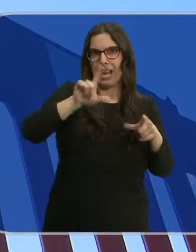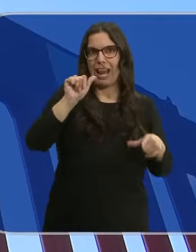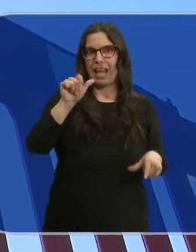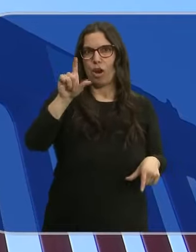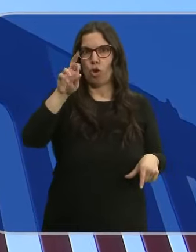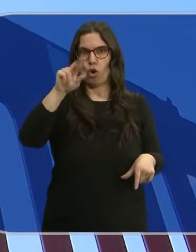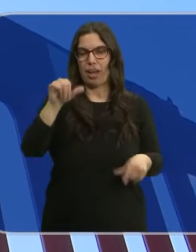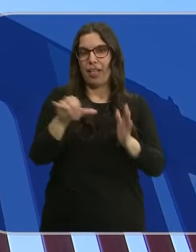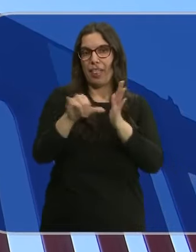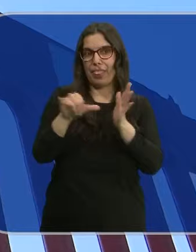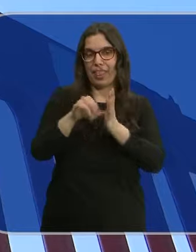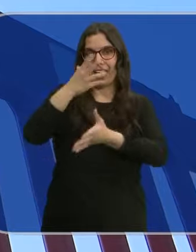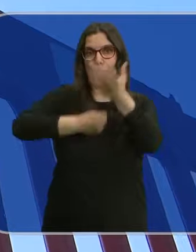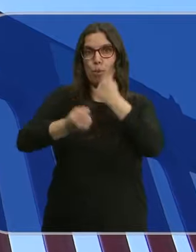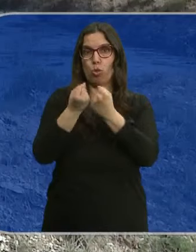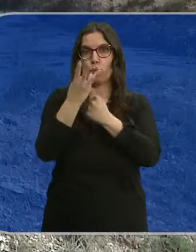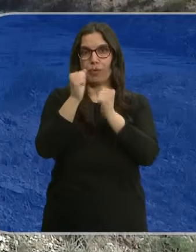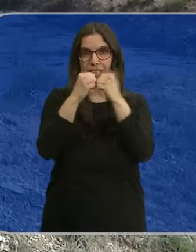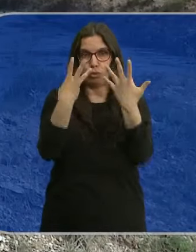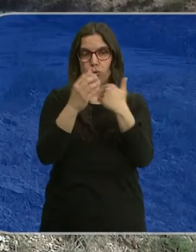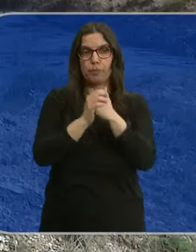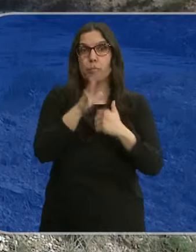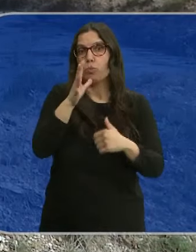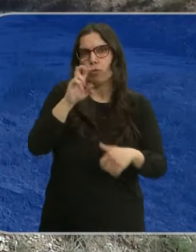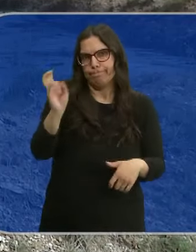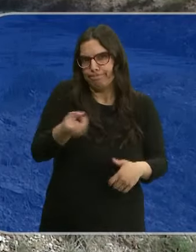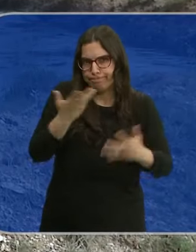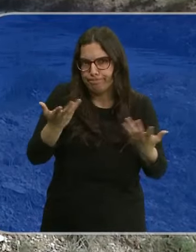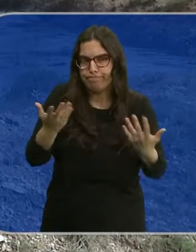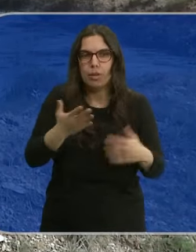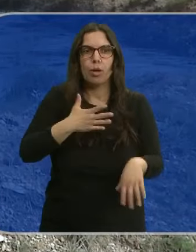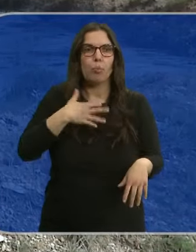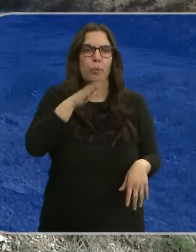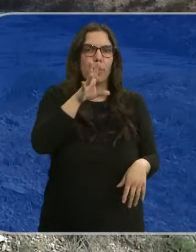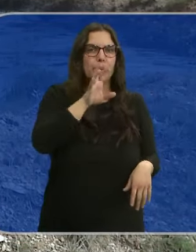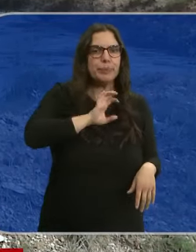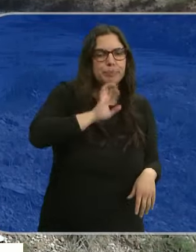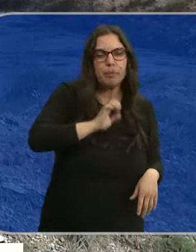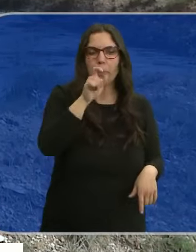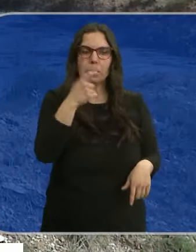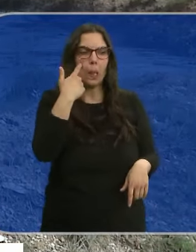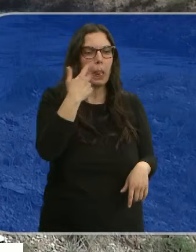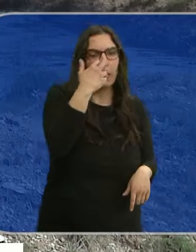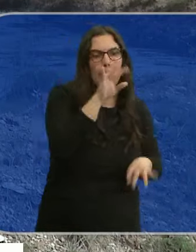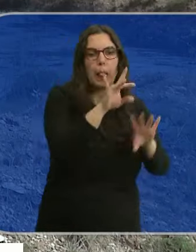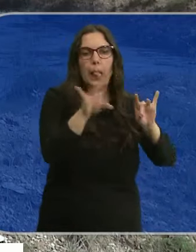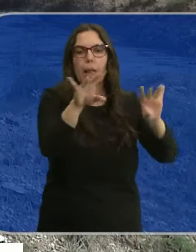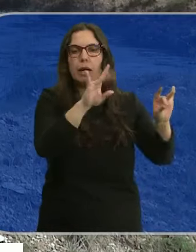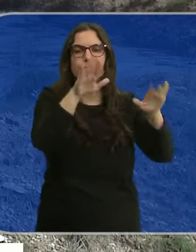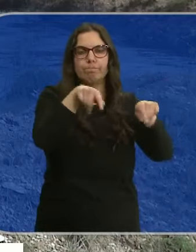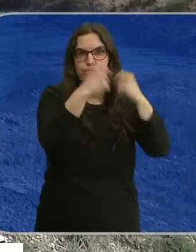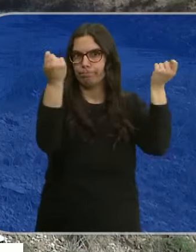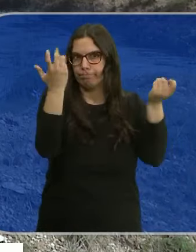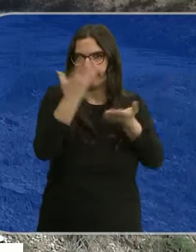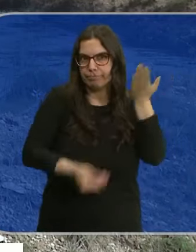Lora, cerca del pozo número 28. Los motivos pueden ser varios, desde la curiosidad, la gente en red y sobre todo lo